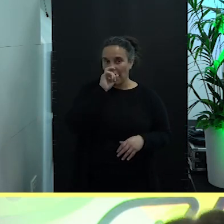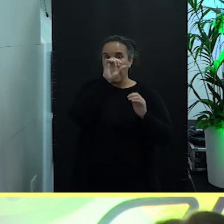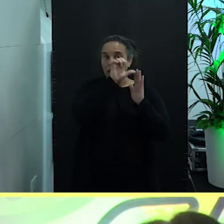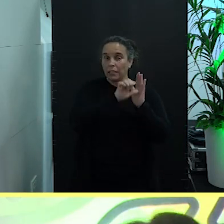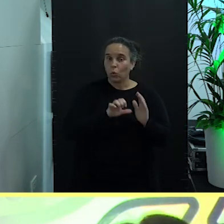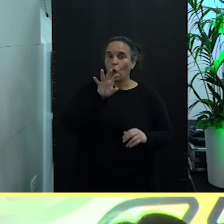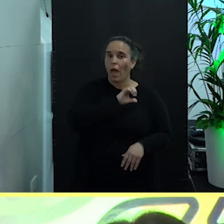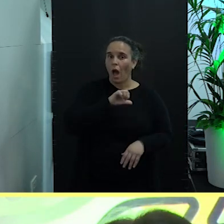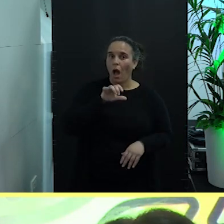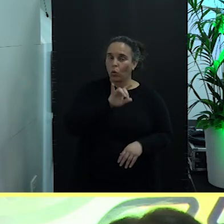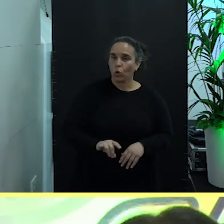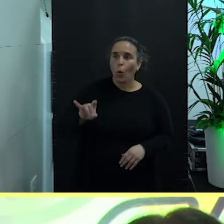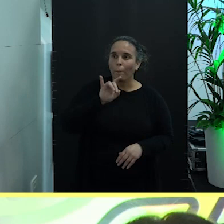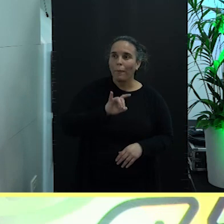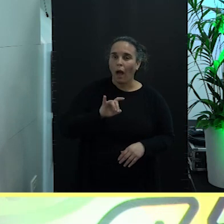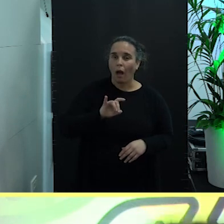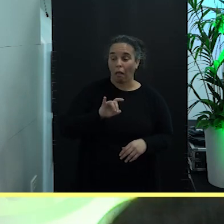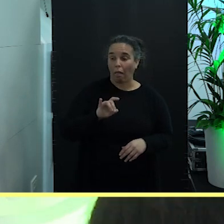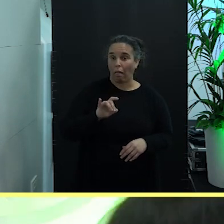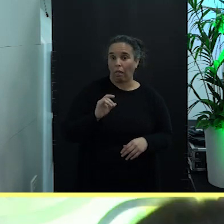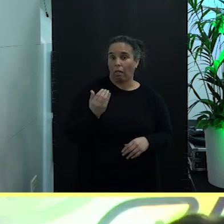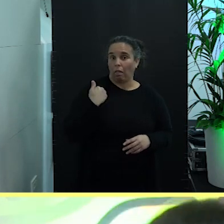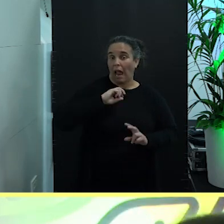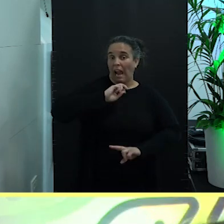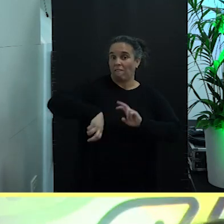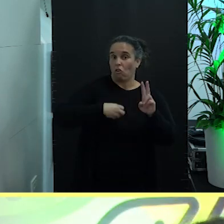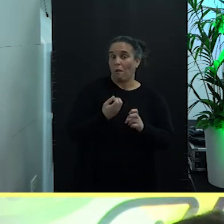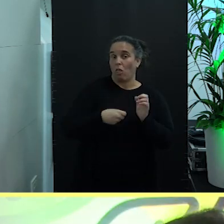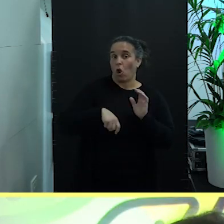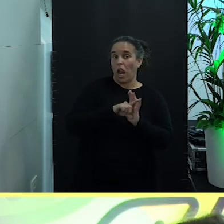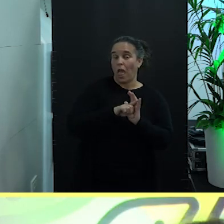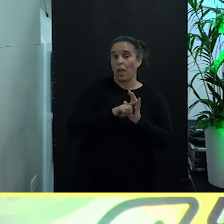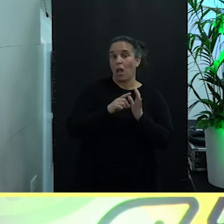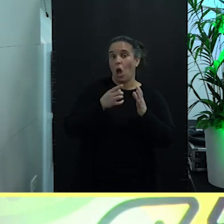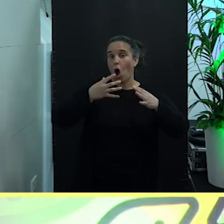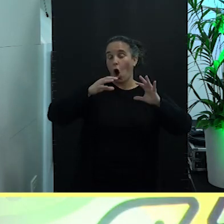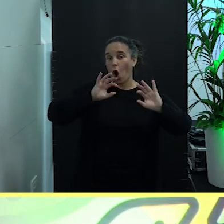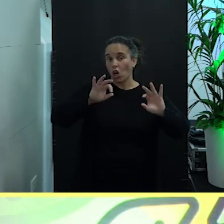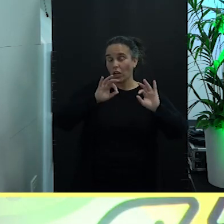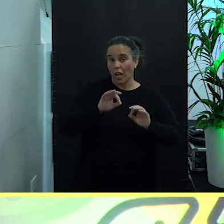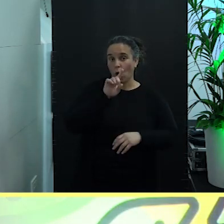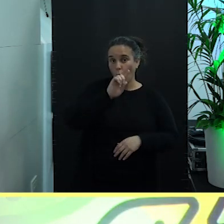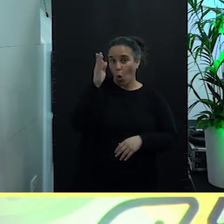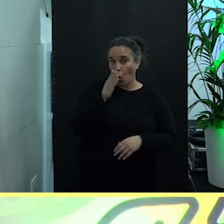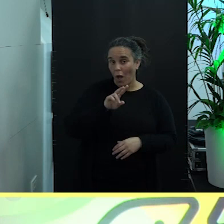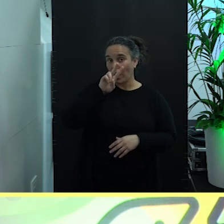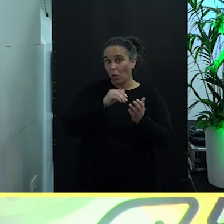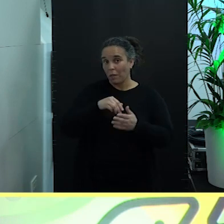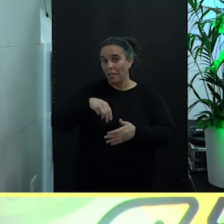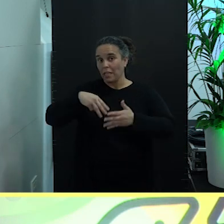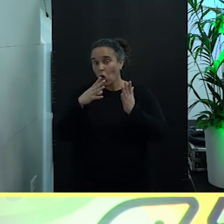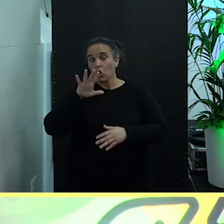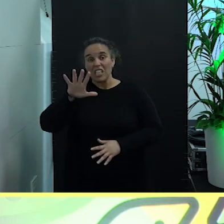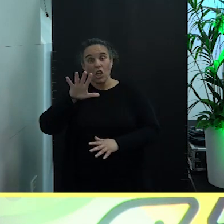Autonomía, reformado a través de la Ley Orgánica 1 barra 2018 del 5 de noviembre,